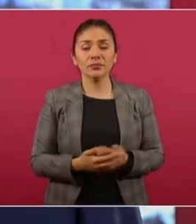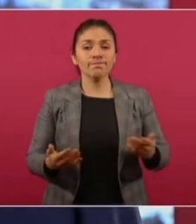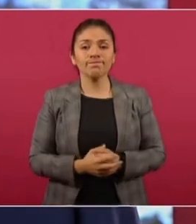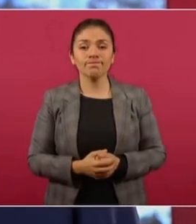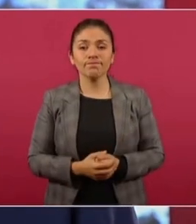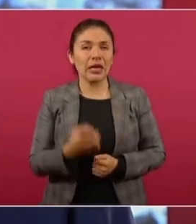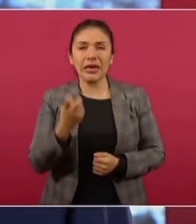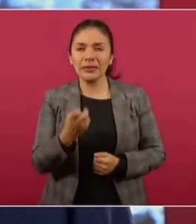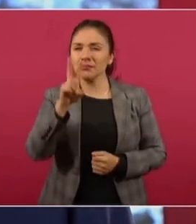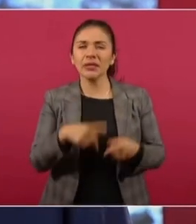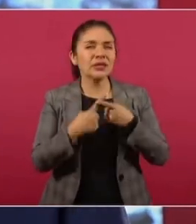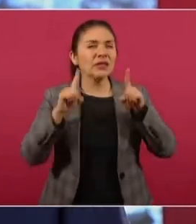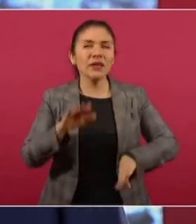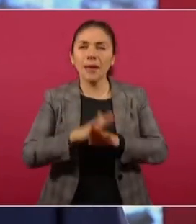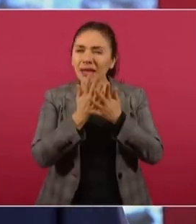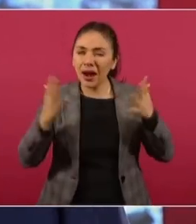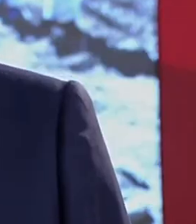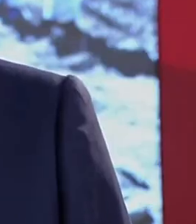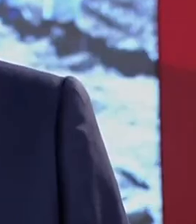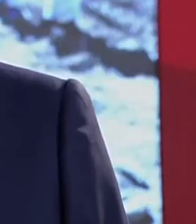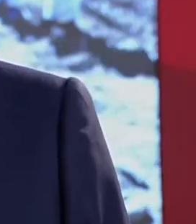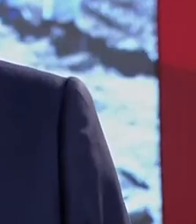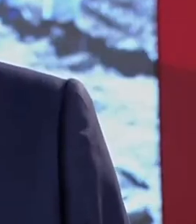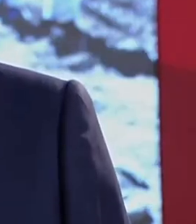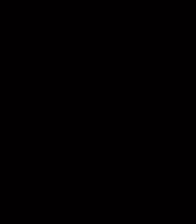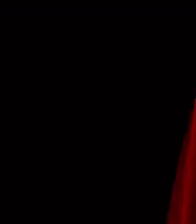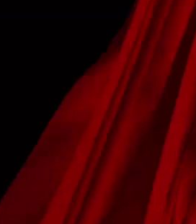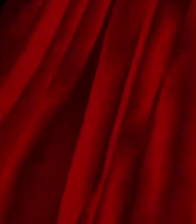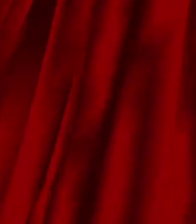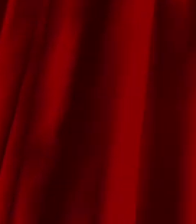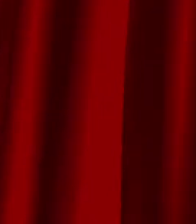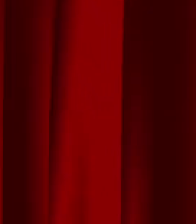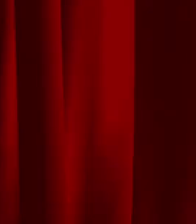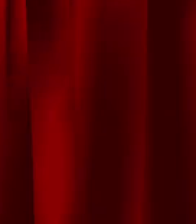diferencia importantísima. El pueblo nos tiene confianza. El pueblo nos tiene confianza.